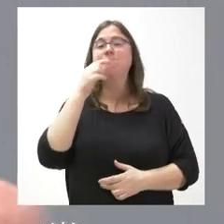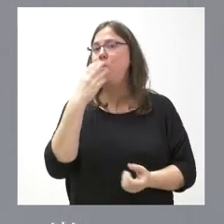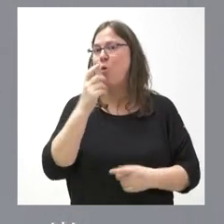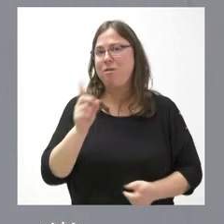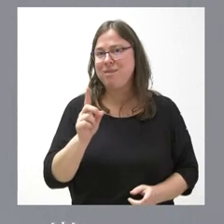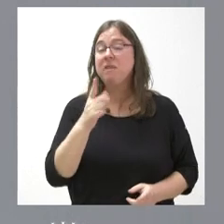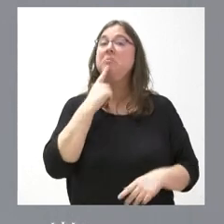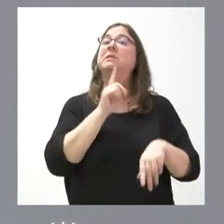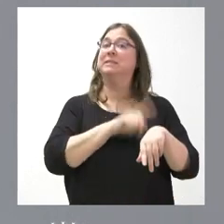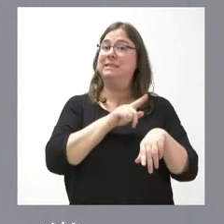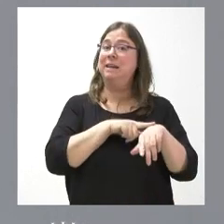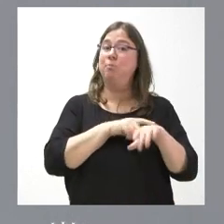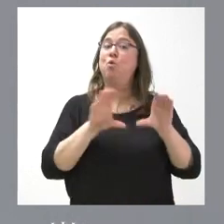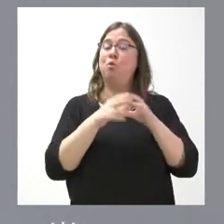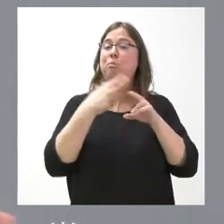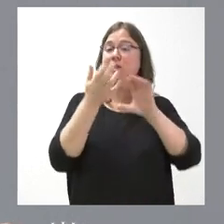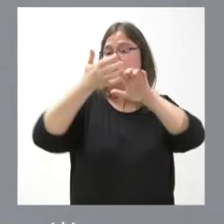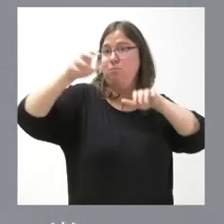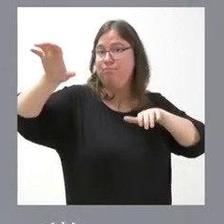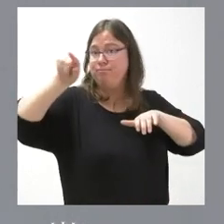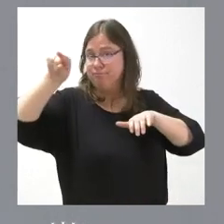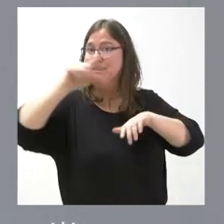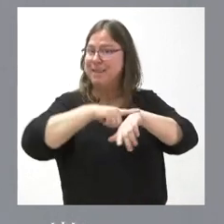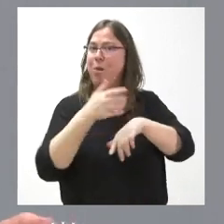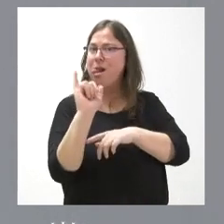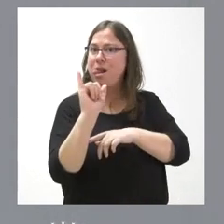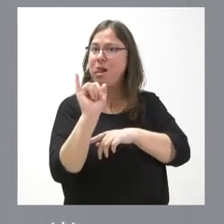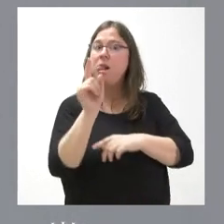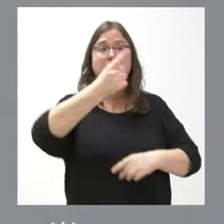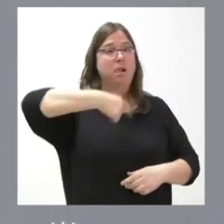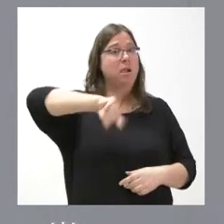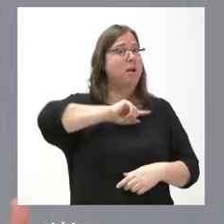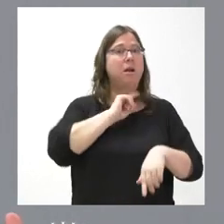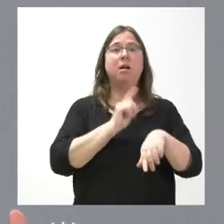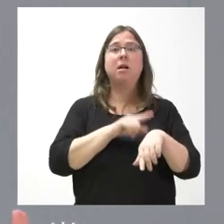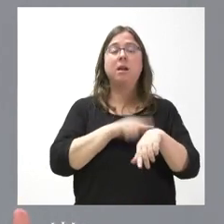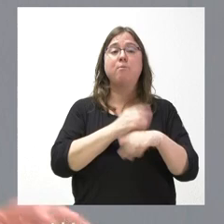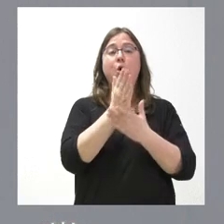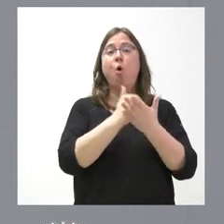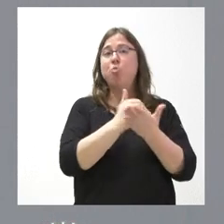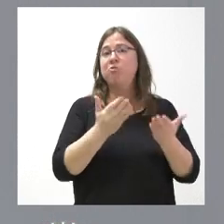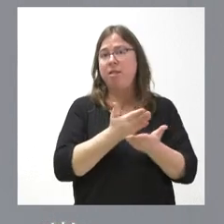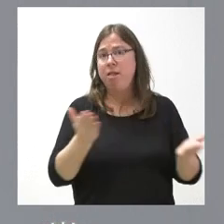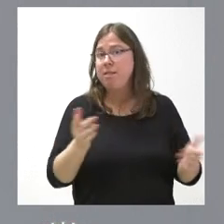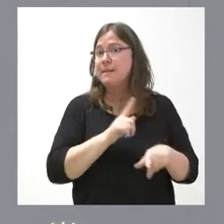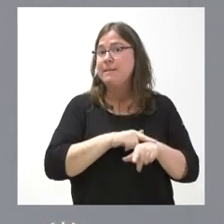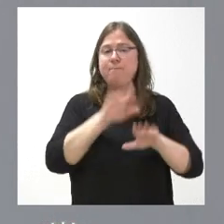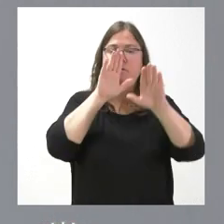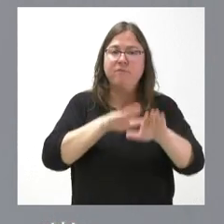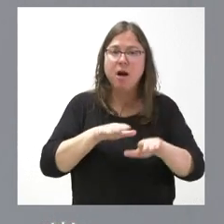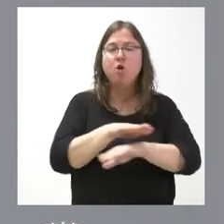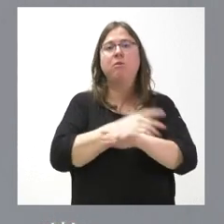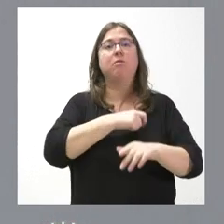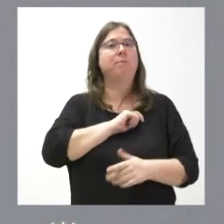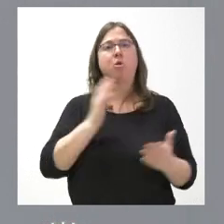para reunirse con los partidos separatistas, parece que no tiene tiempo para reunirse con las comunidades autónomas que somos leales al gobierno de España.